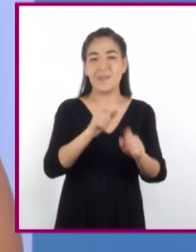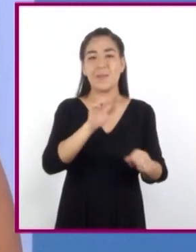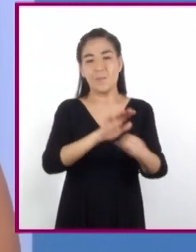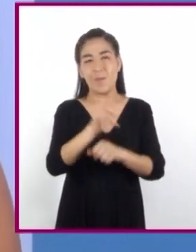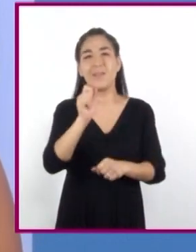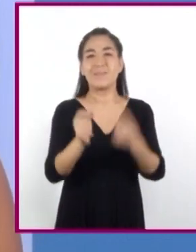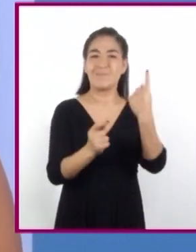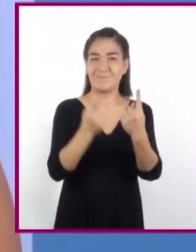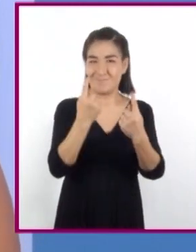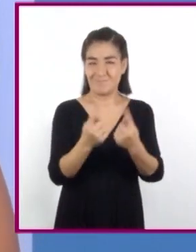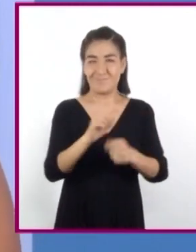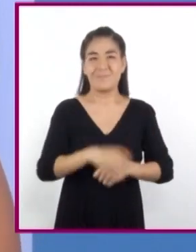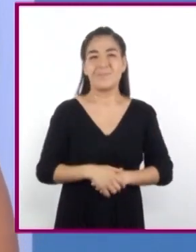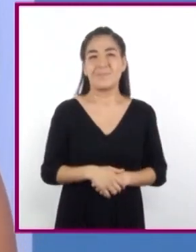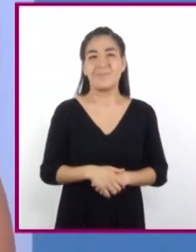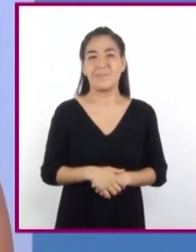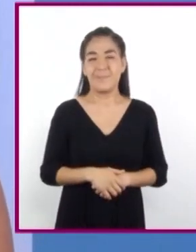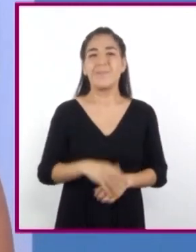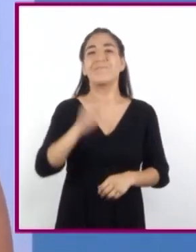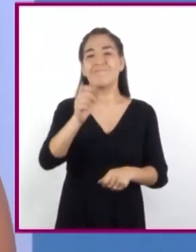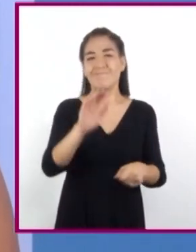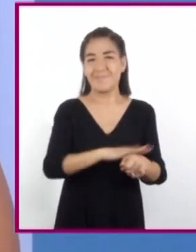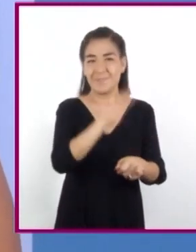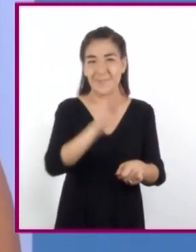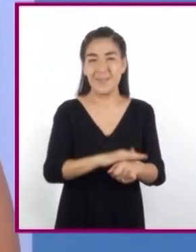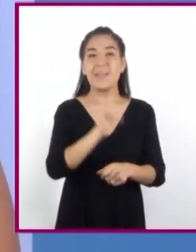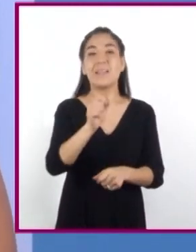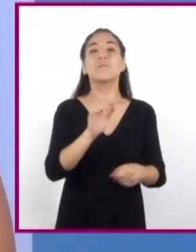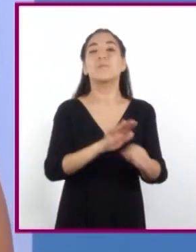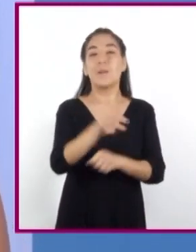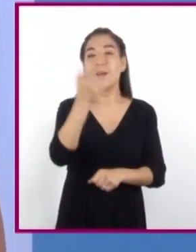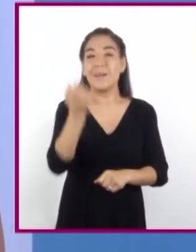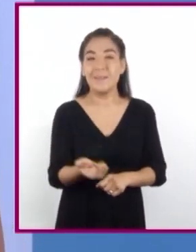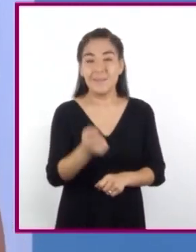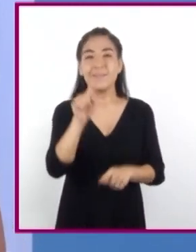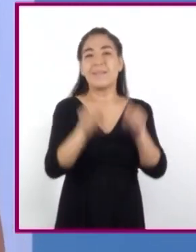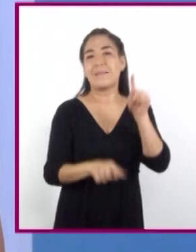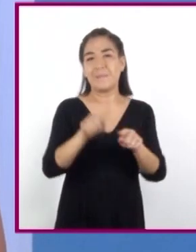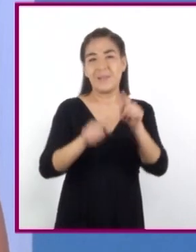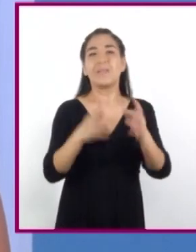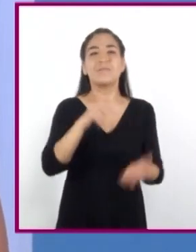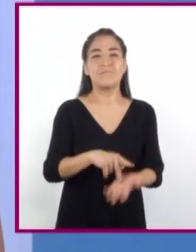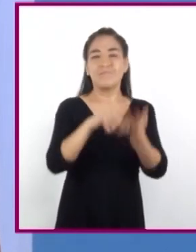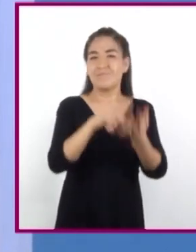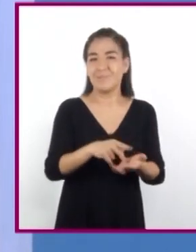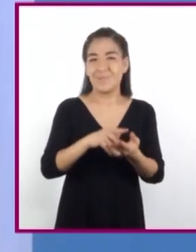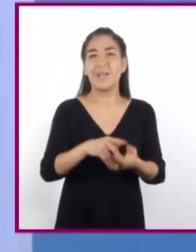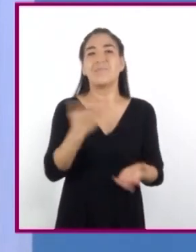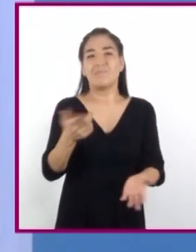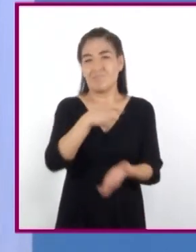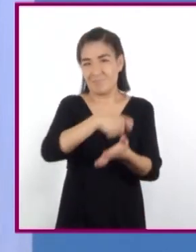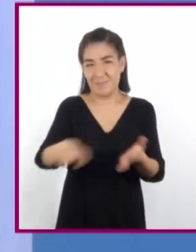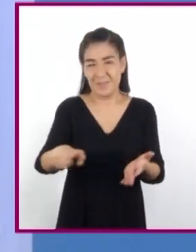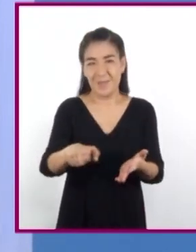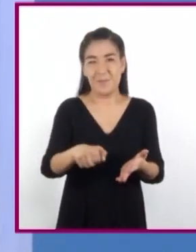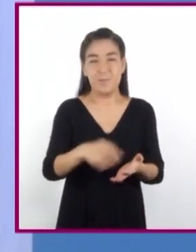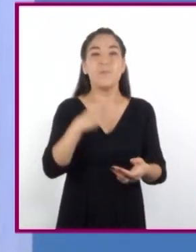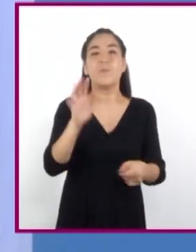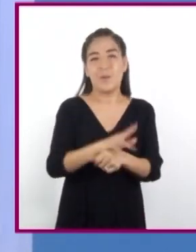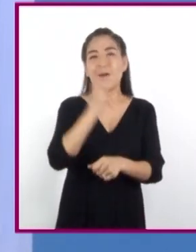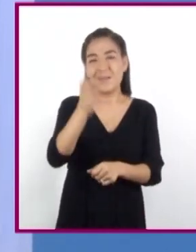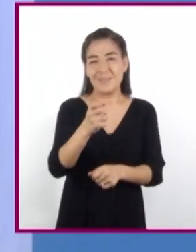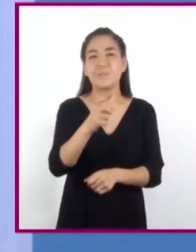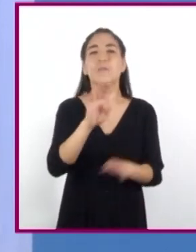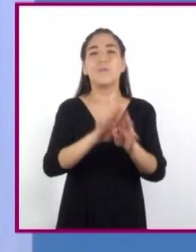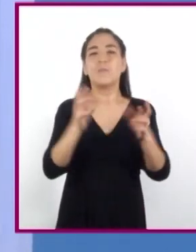dependiente. Correcto, el precio depende de cuántos kilogramos de tortillas se compren, por lo que el precio